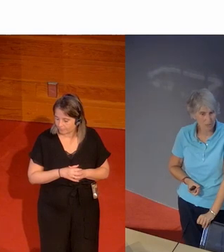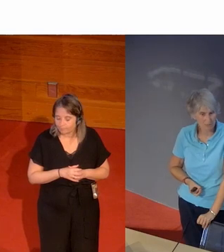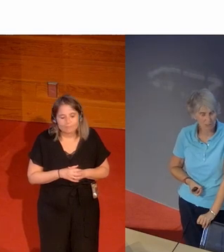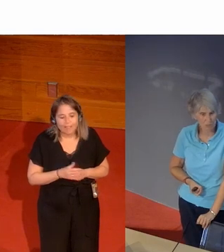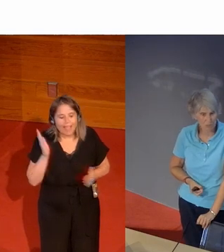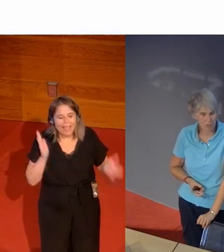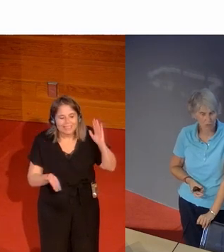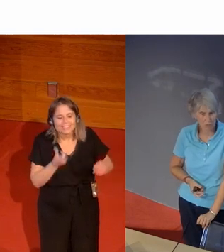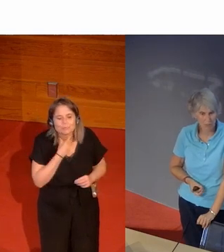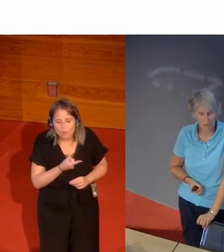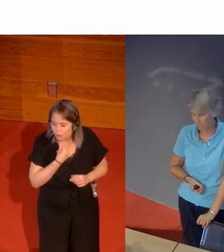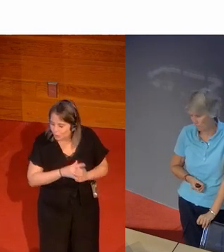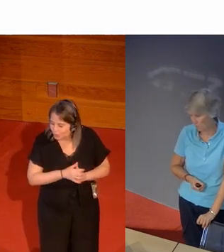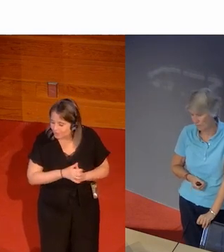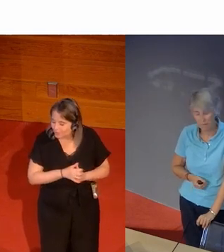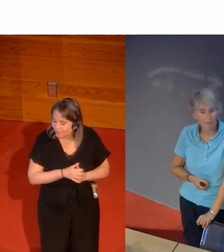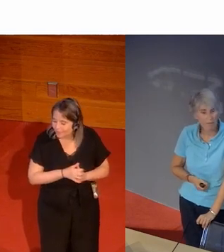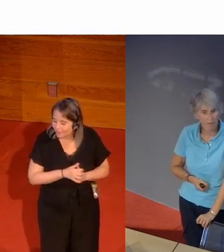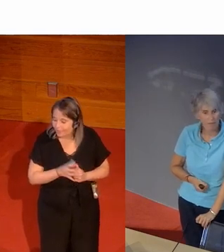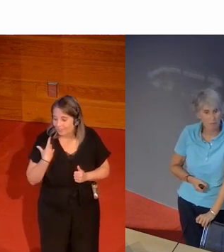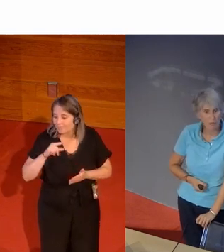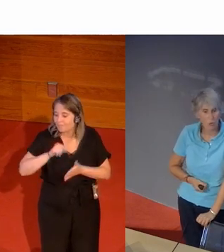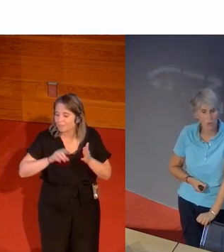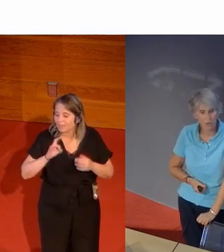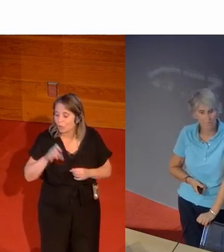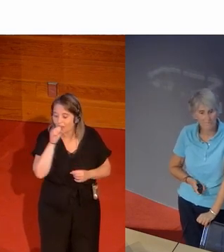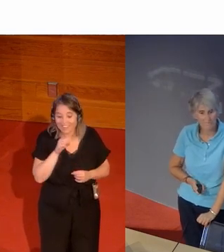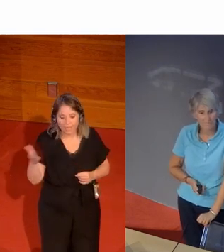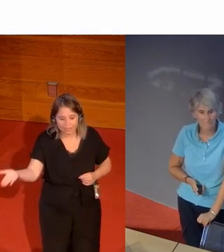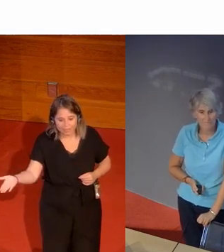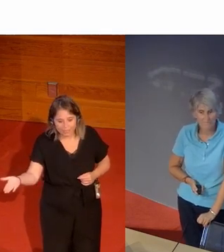¿te gusta el atletismo? ¿y quién lo firma? un cantante español